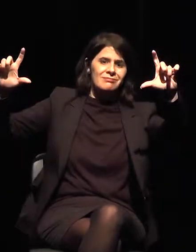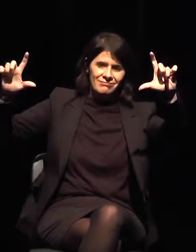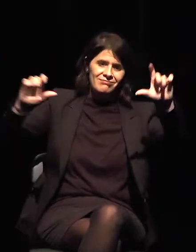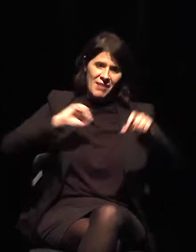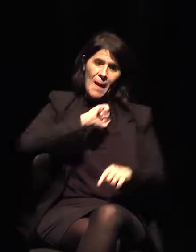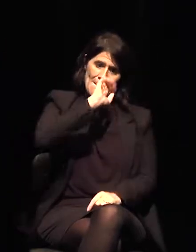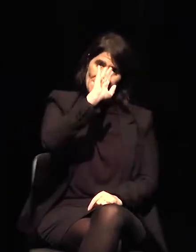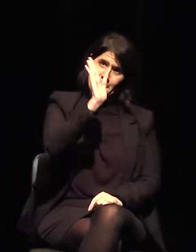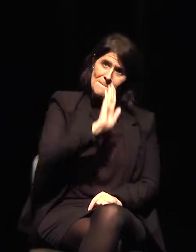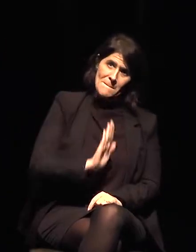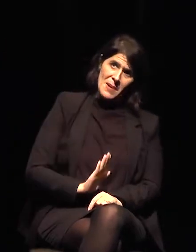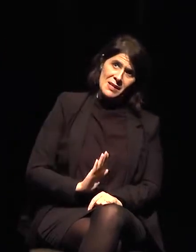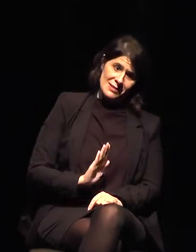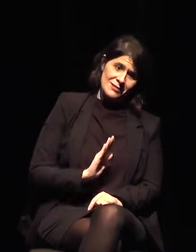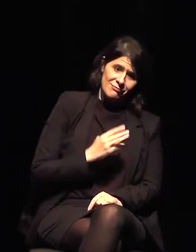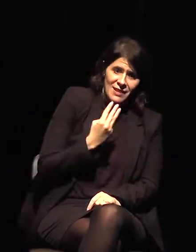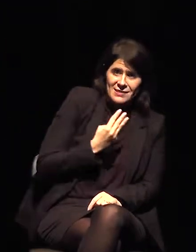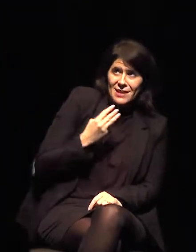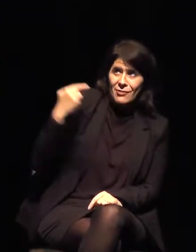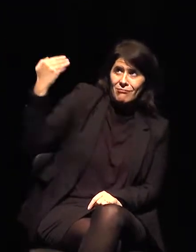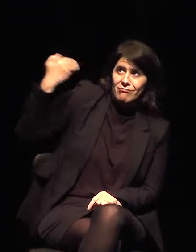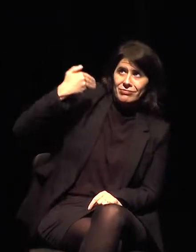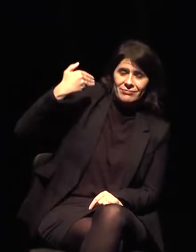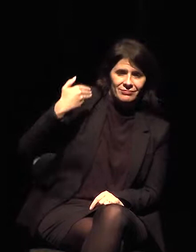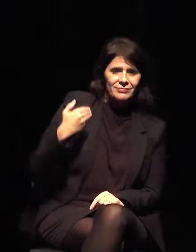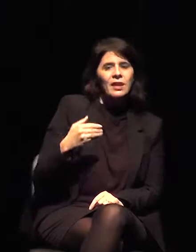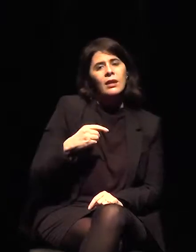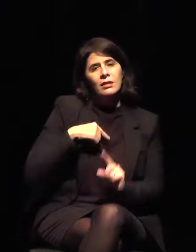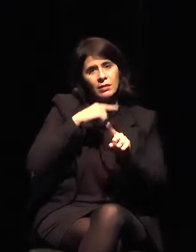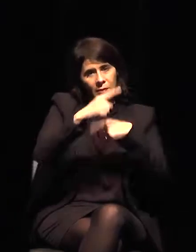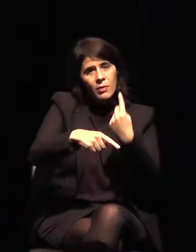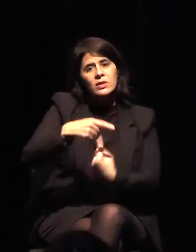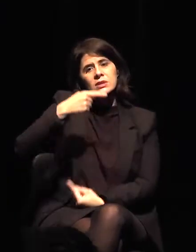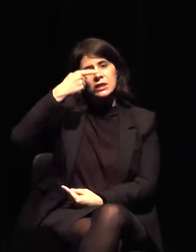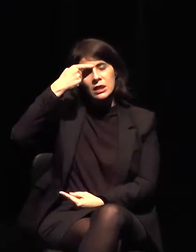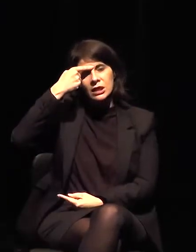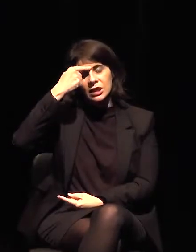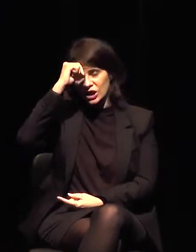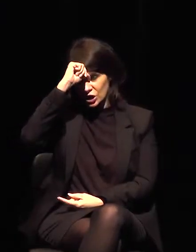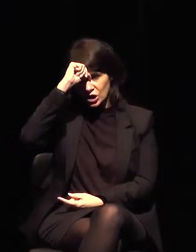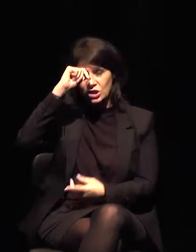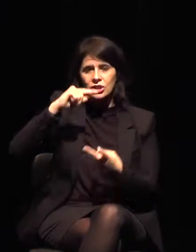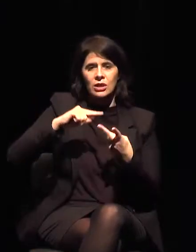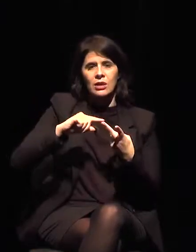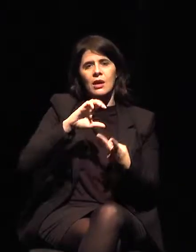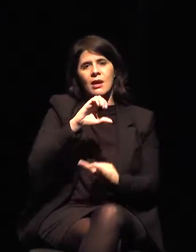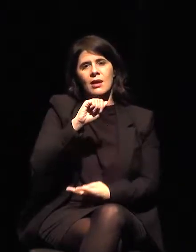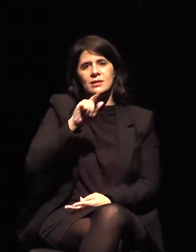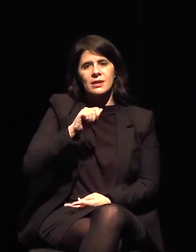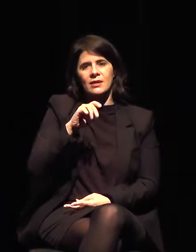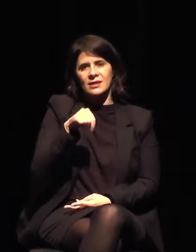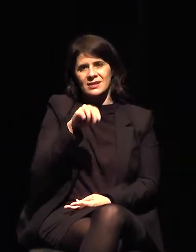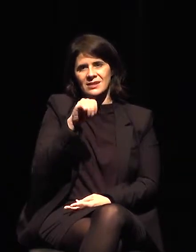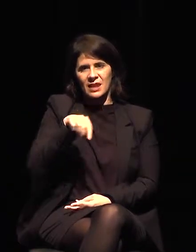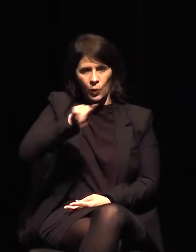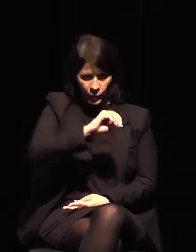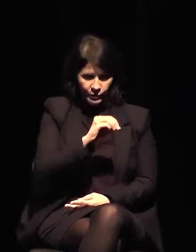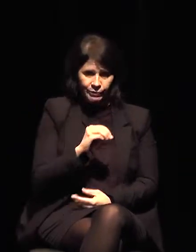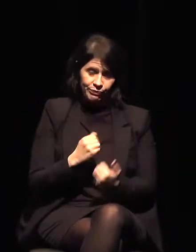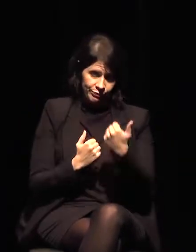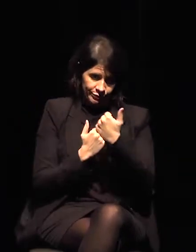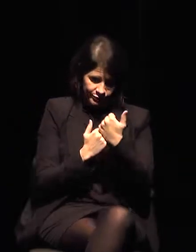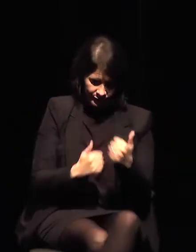Unidos y Kazajstán. O sea, Estados Unidos tiene mucho menos y solo tiene frontera prácticamente con México.